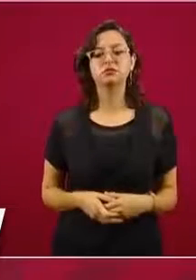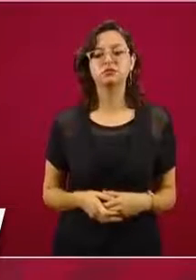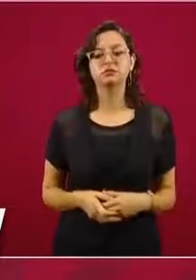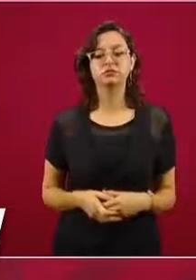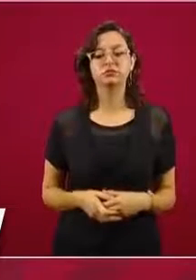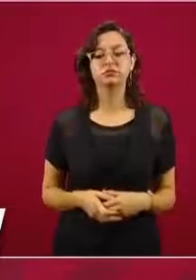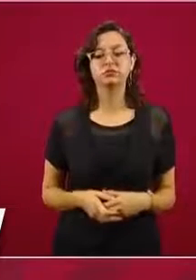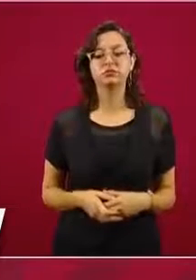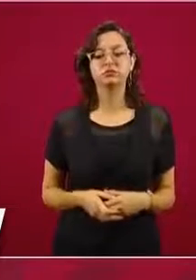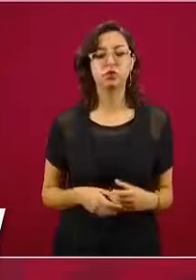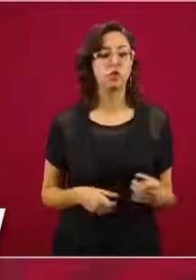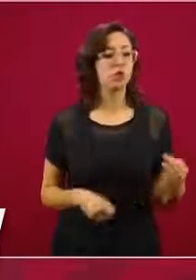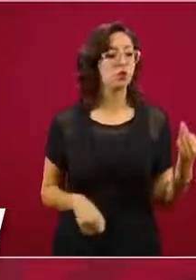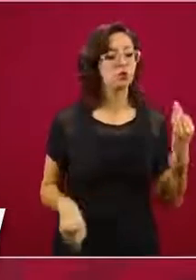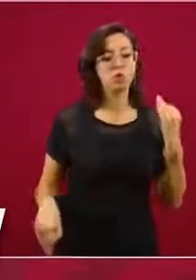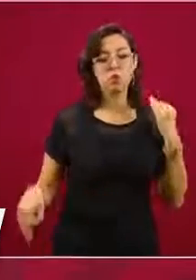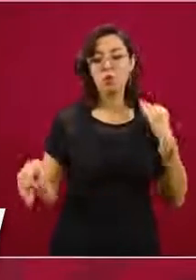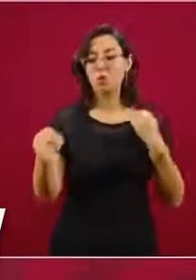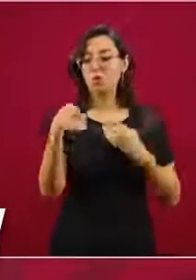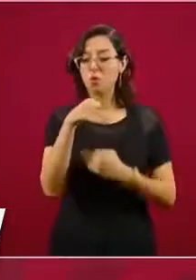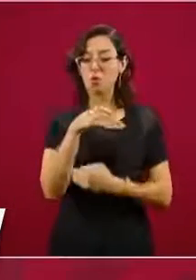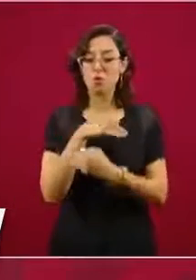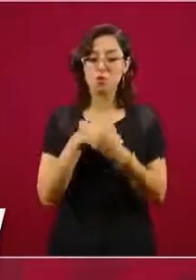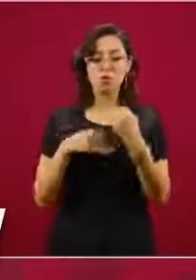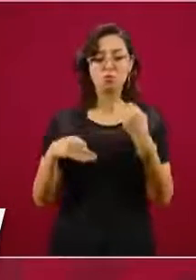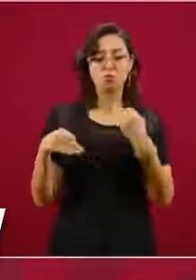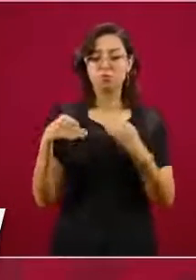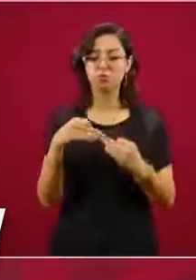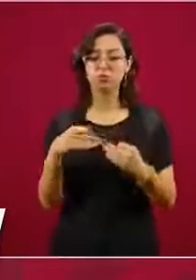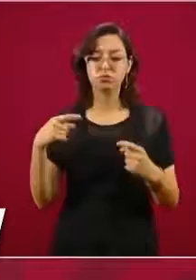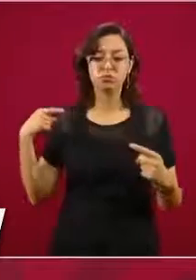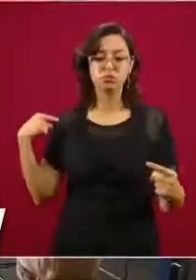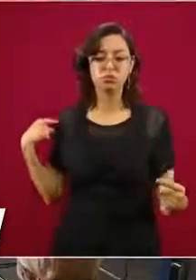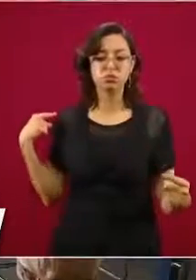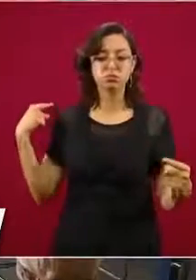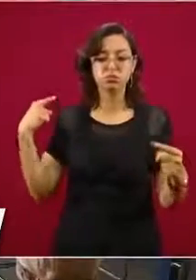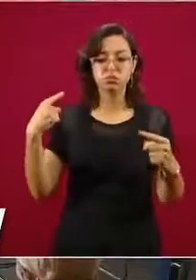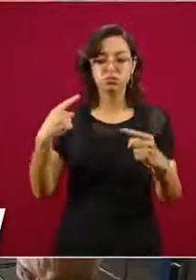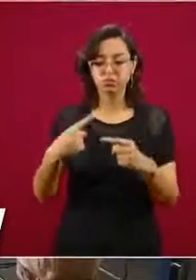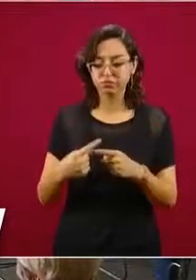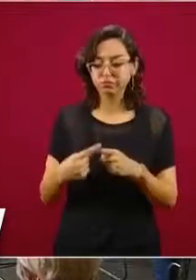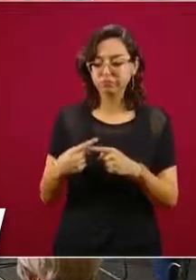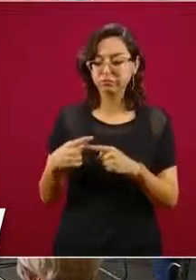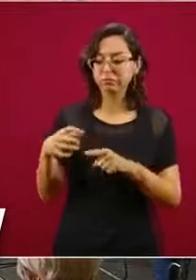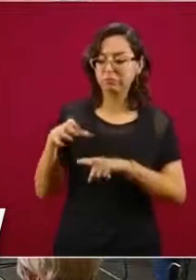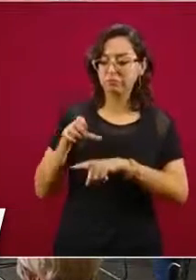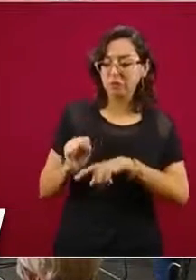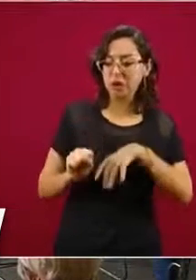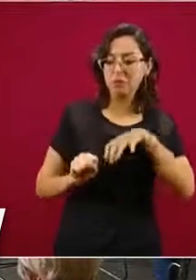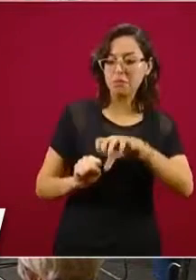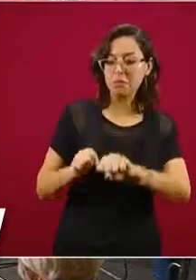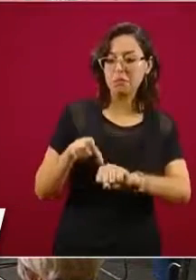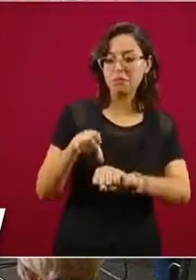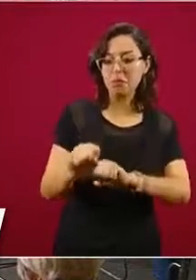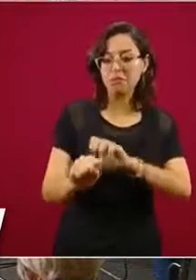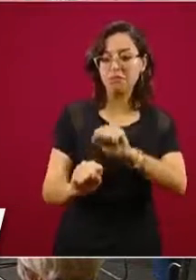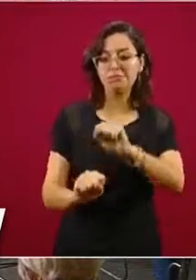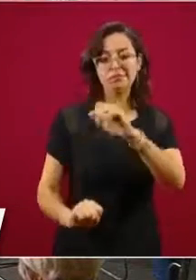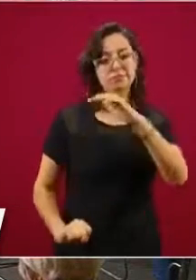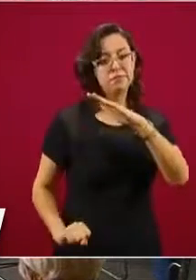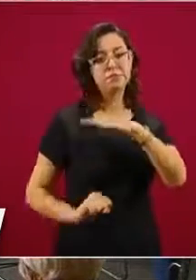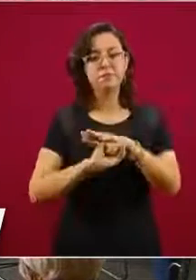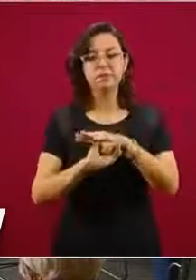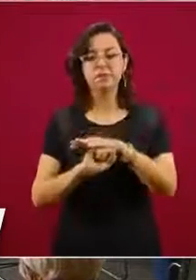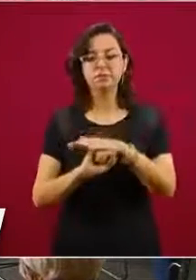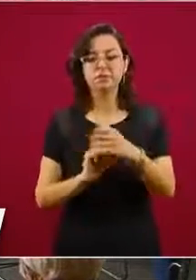estriba lo que hemos logrado, que no haya